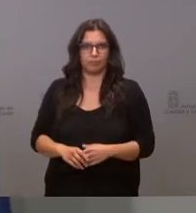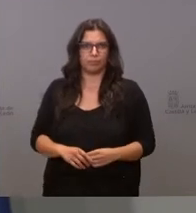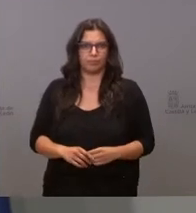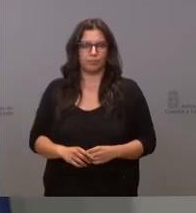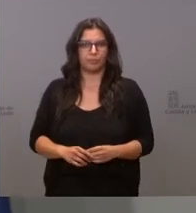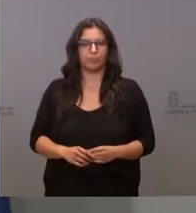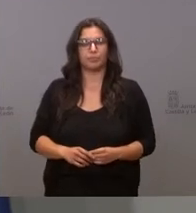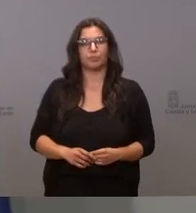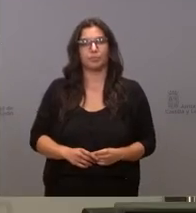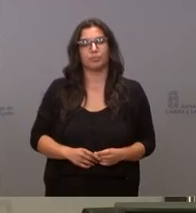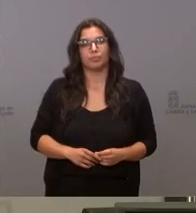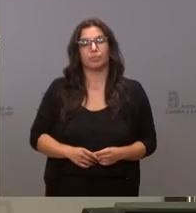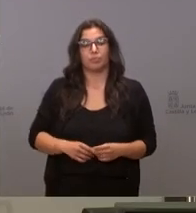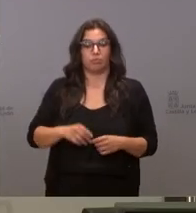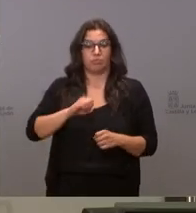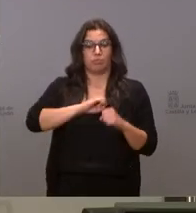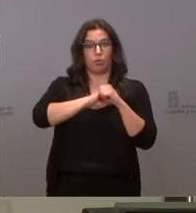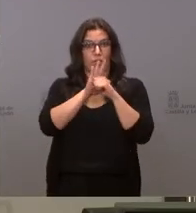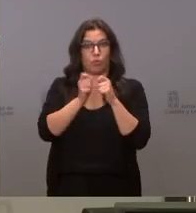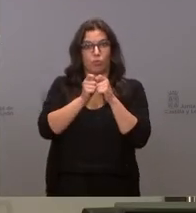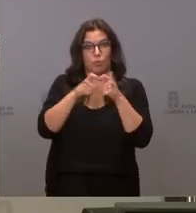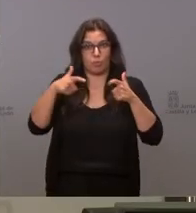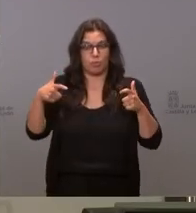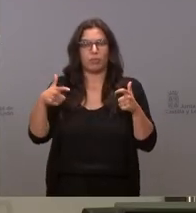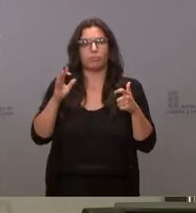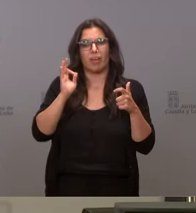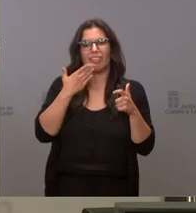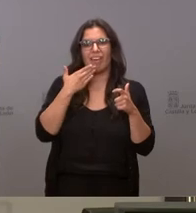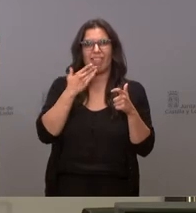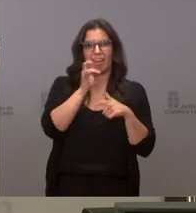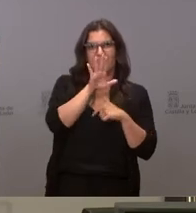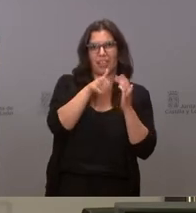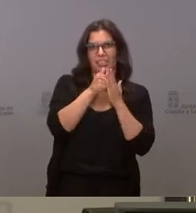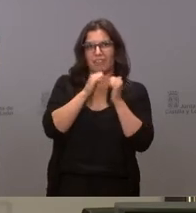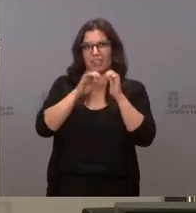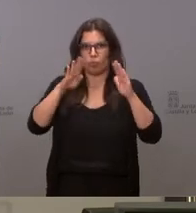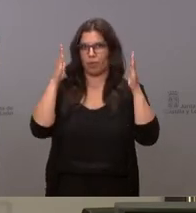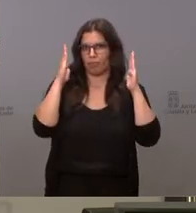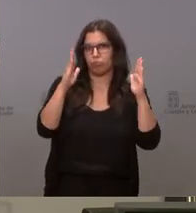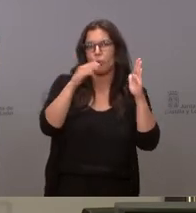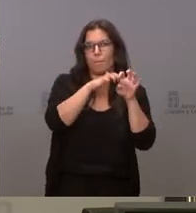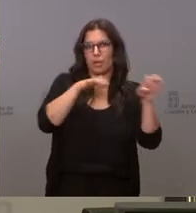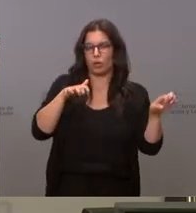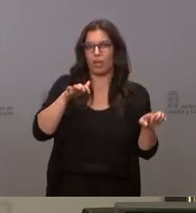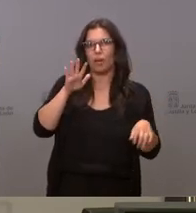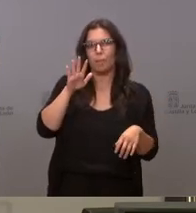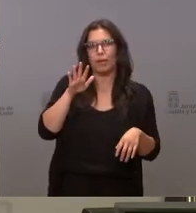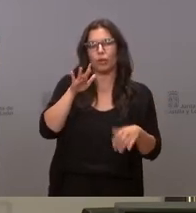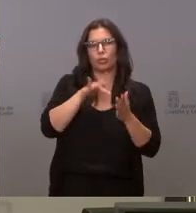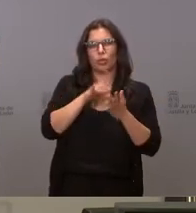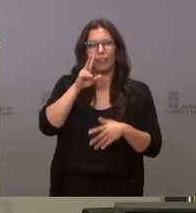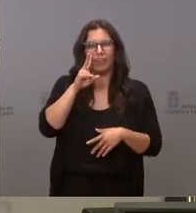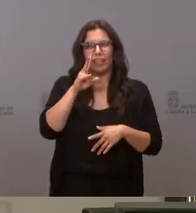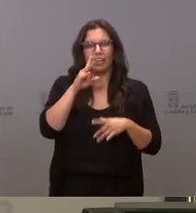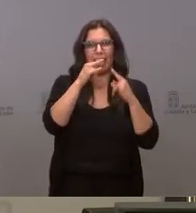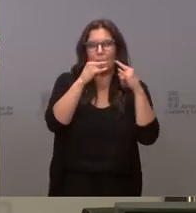este aumento de casos aunque se centre en este grupo de edad 15-29 está habiendo brotes en campamentos está habiendo